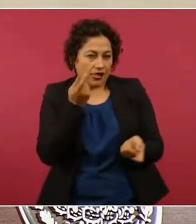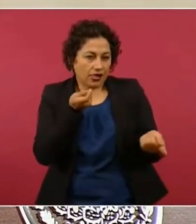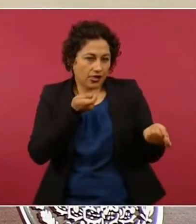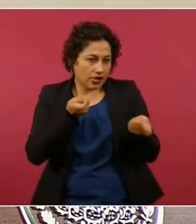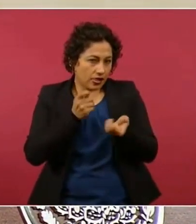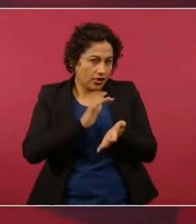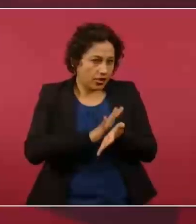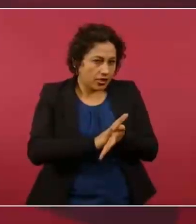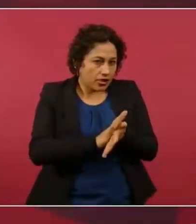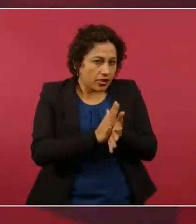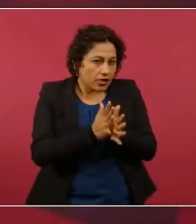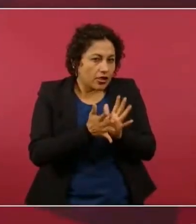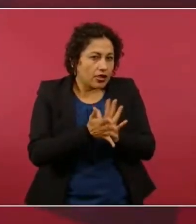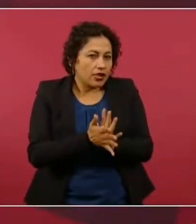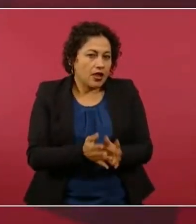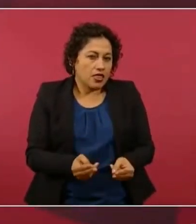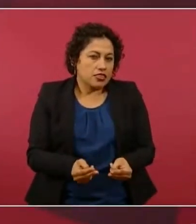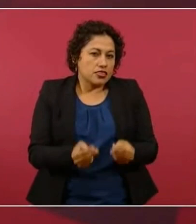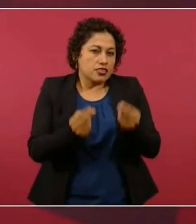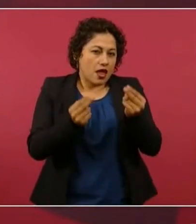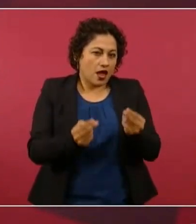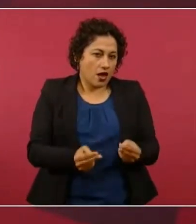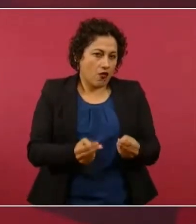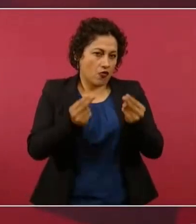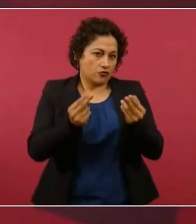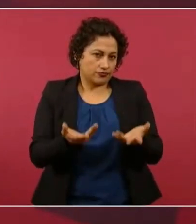montado un negocio privado.